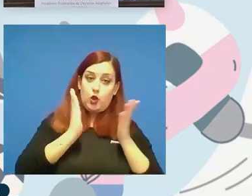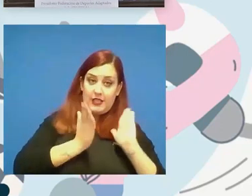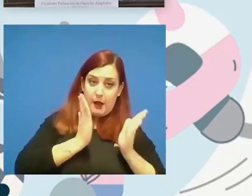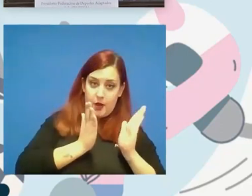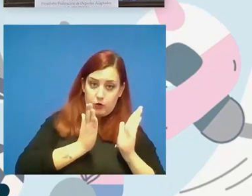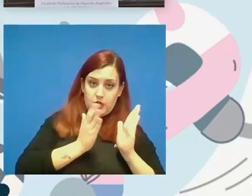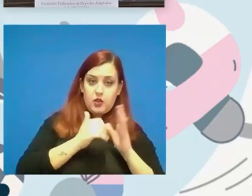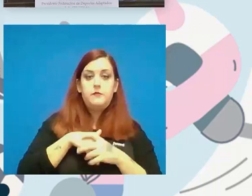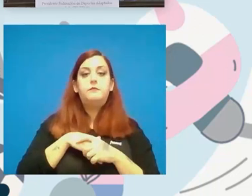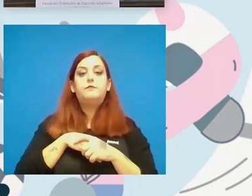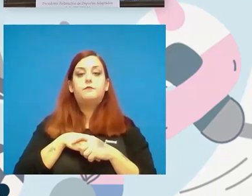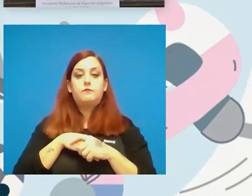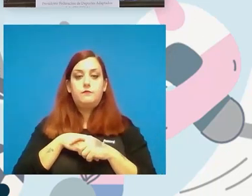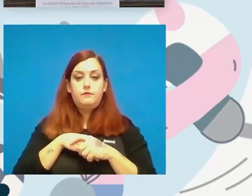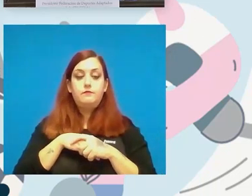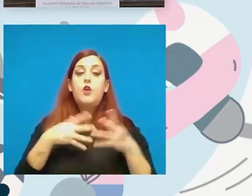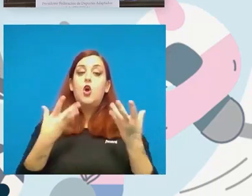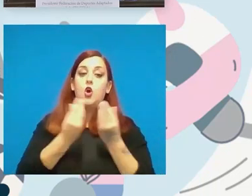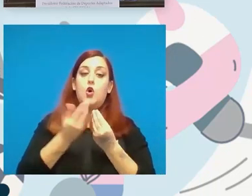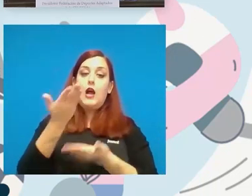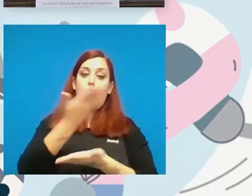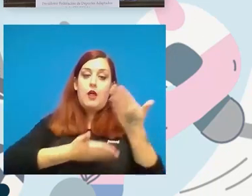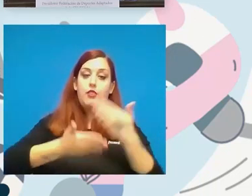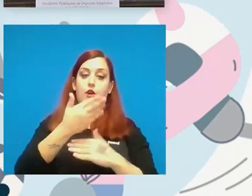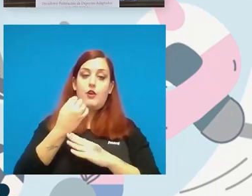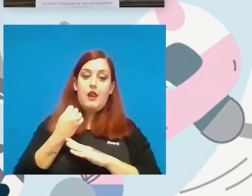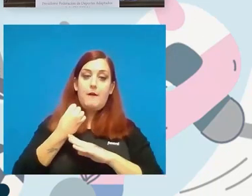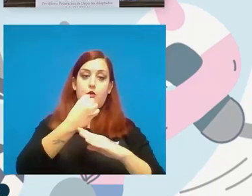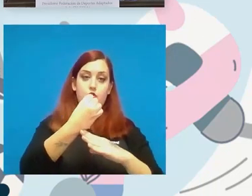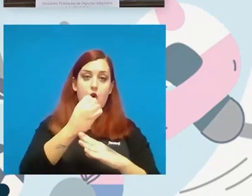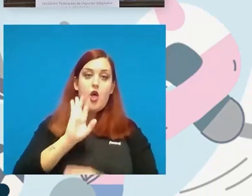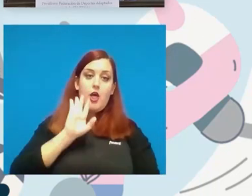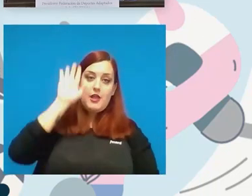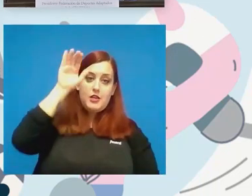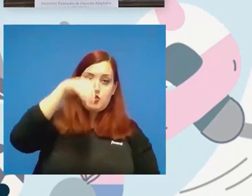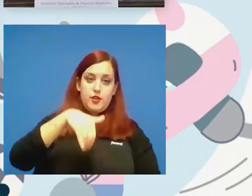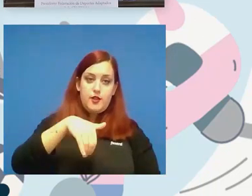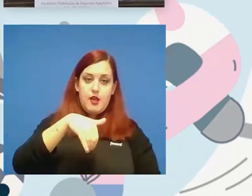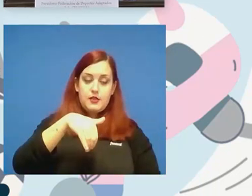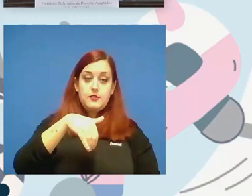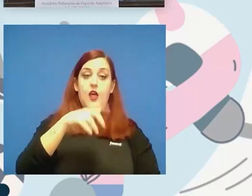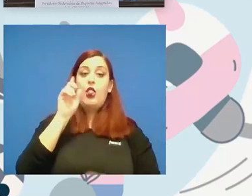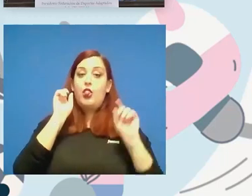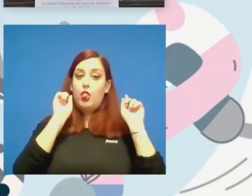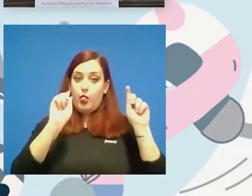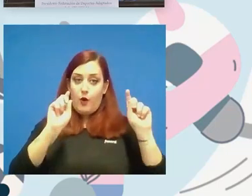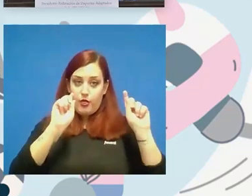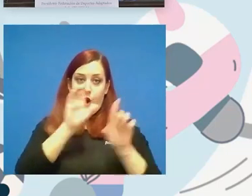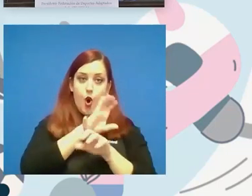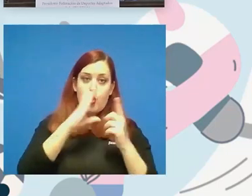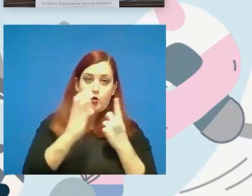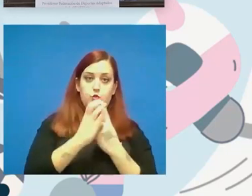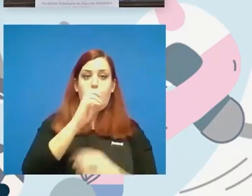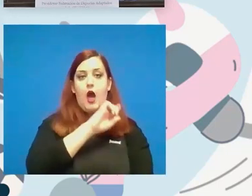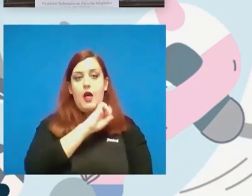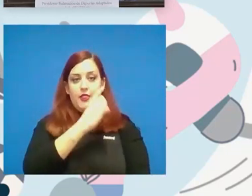ESPESPORT con la colaboración y el soporte de las consellerías de educación cultura y deporte